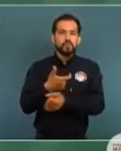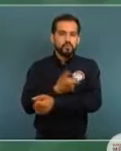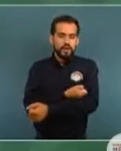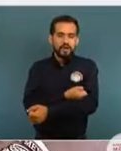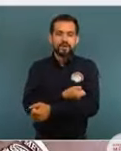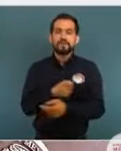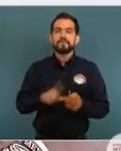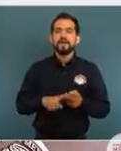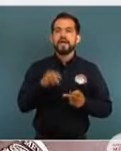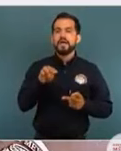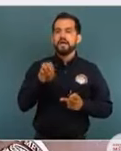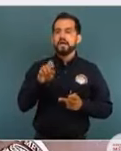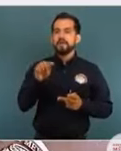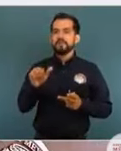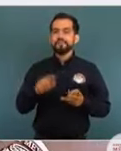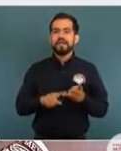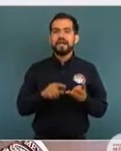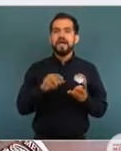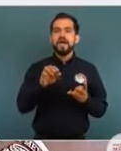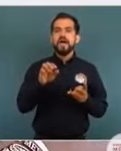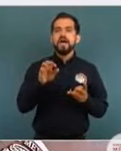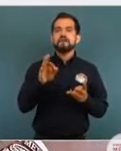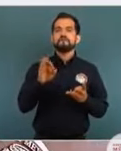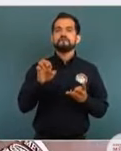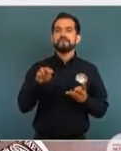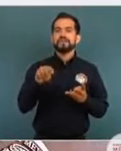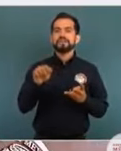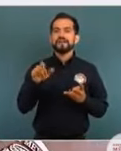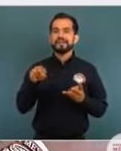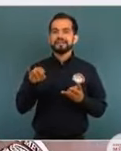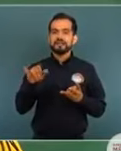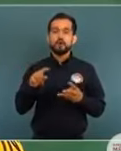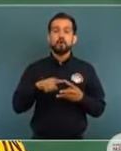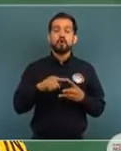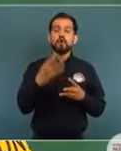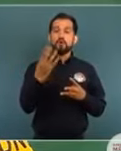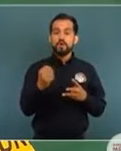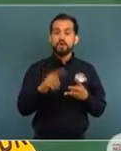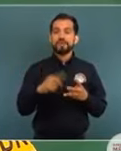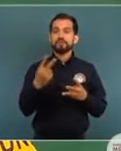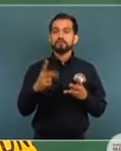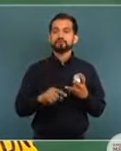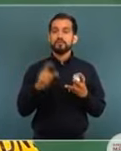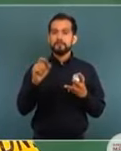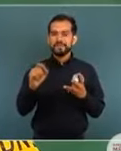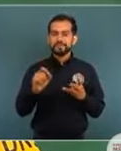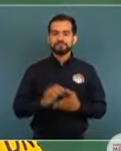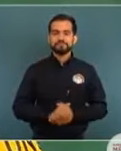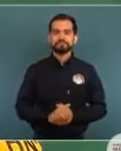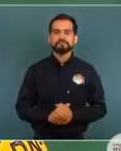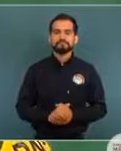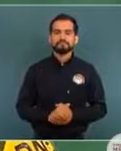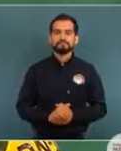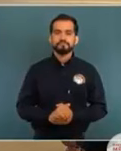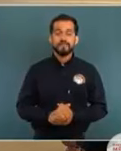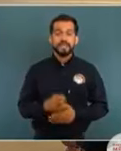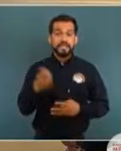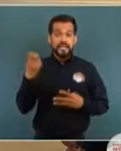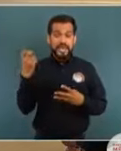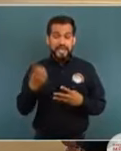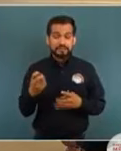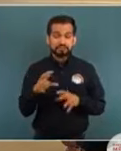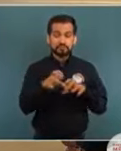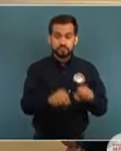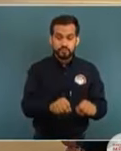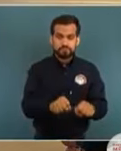metanfetaminas y fentanilo. 9 kilogramos de heroína, 2 de metanfetamina y 20 de fentanilo. Esto